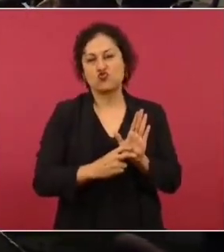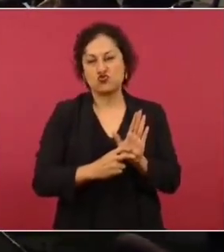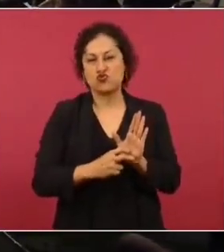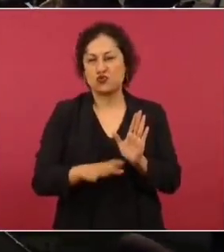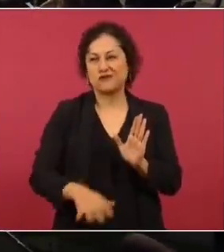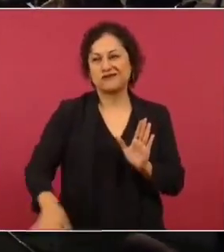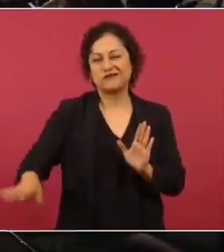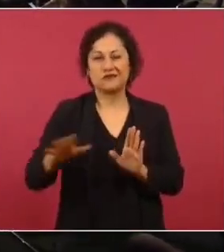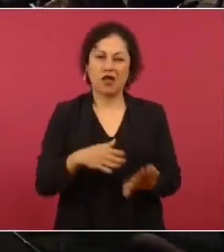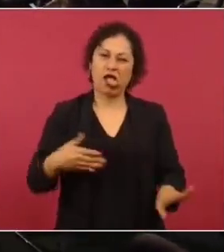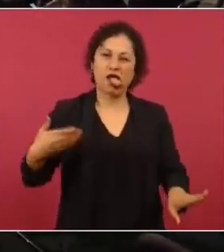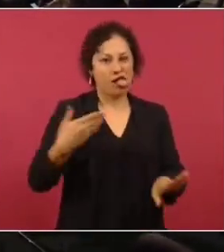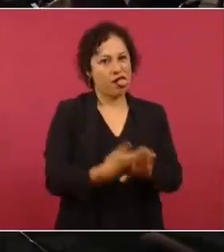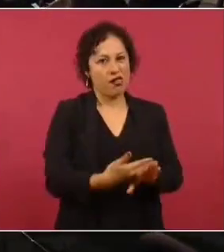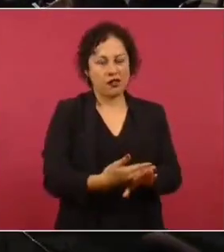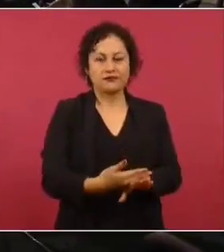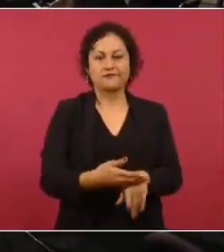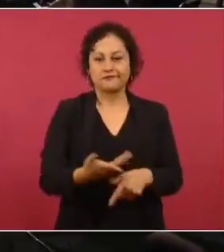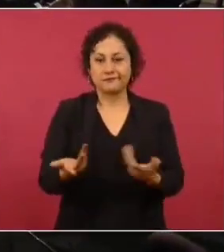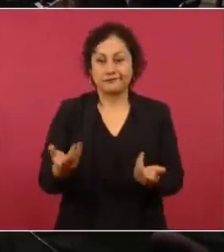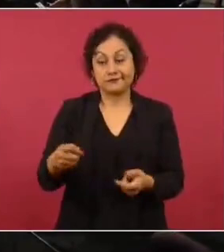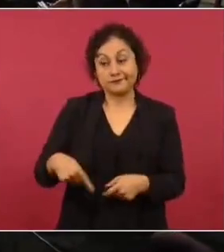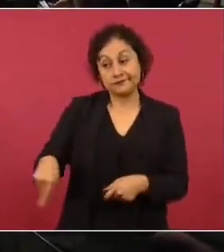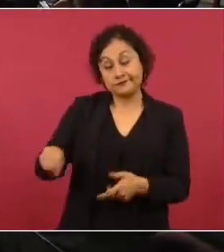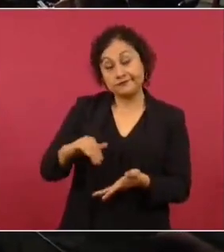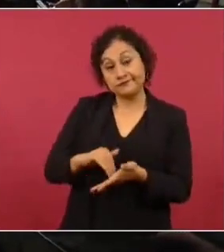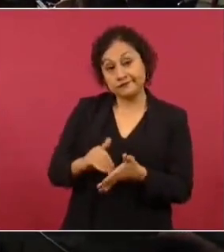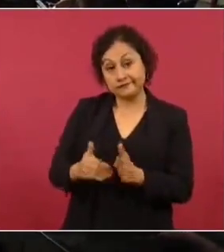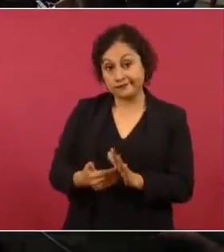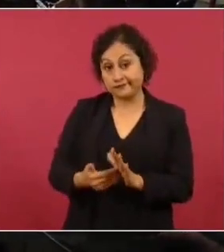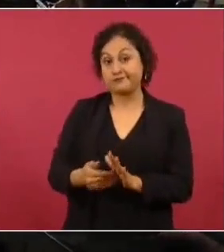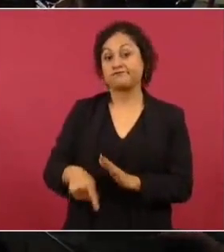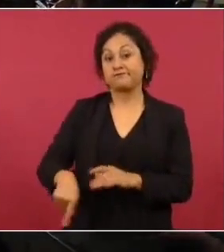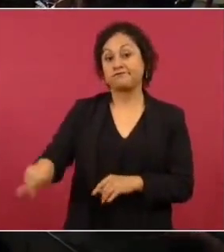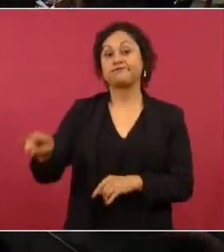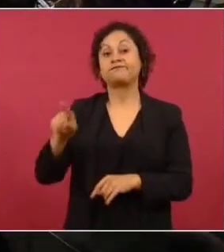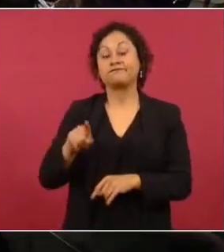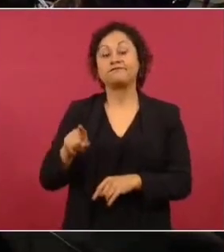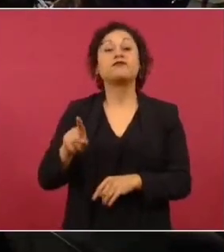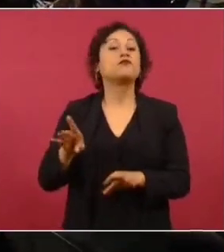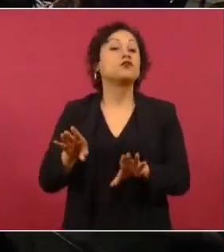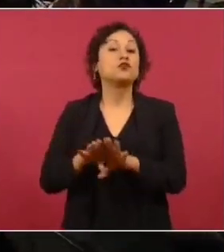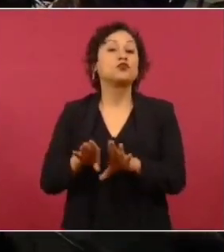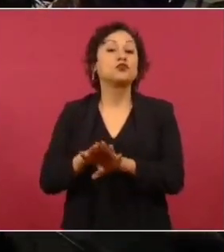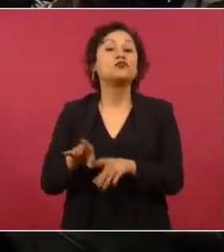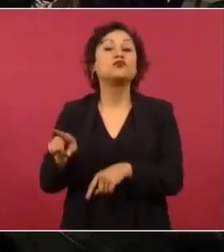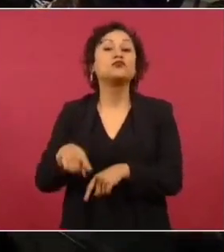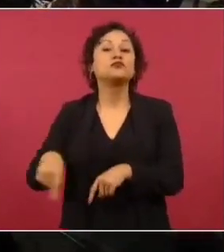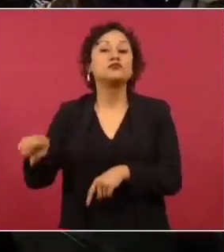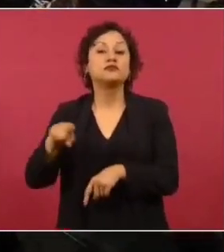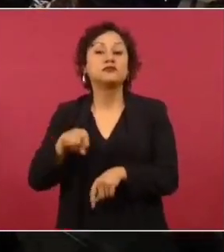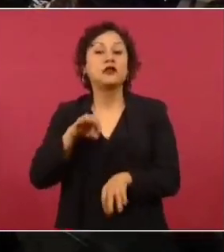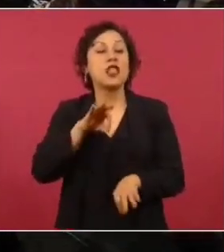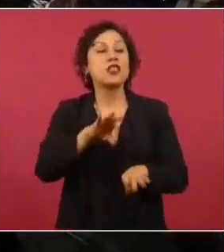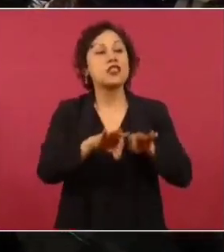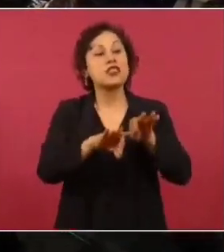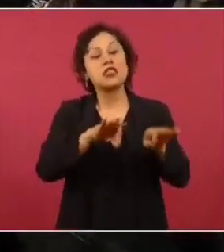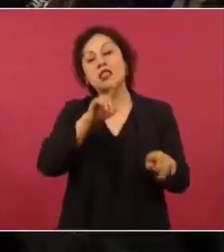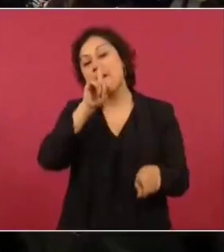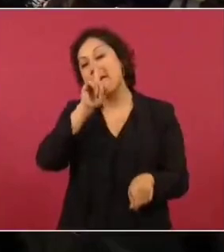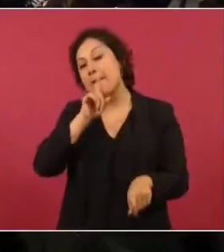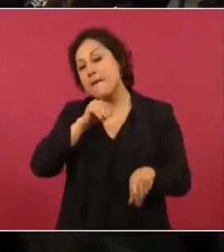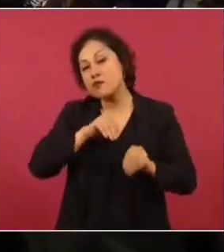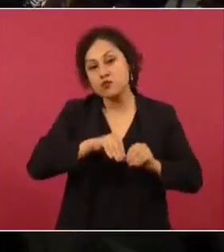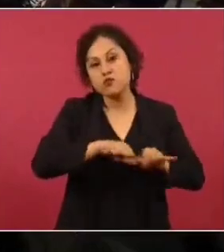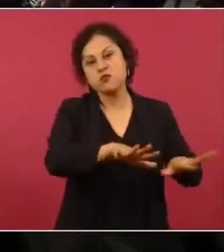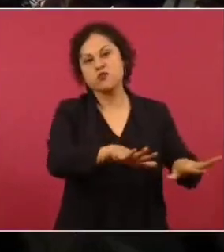claramente diseñada desde las oposiciones, construida a base de falsedades. De inicio les